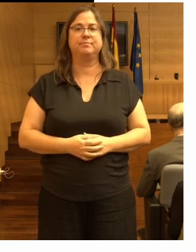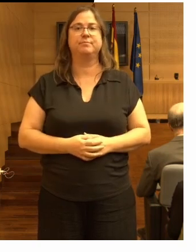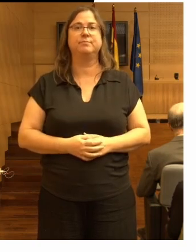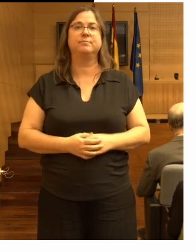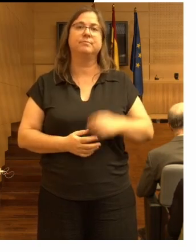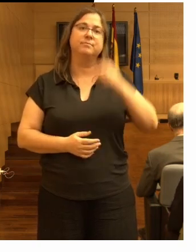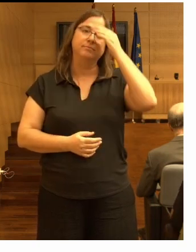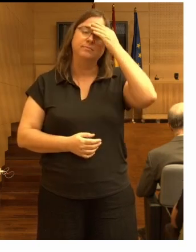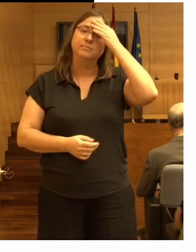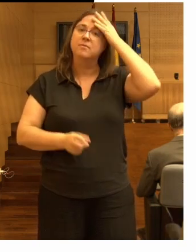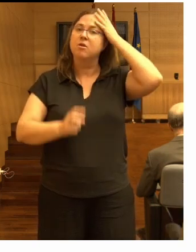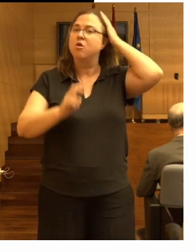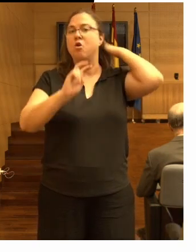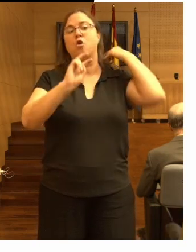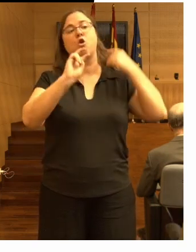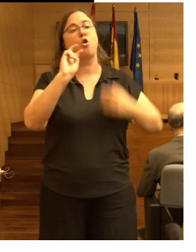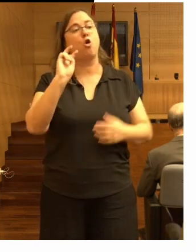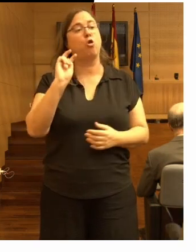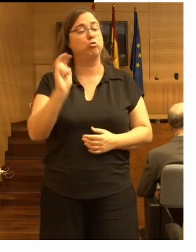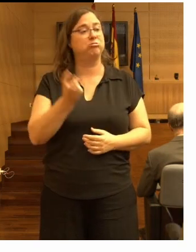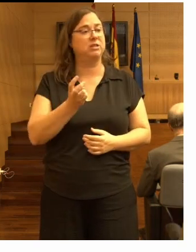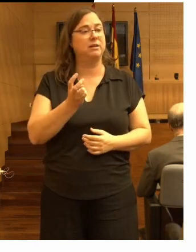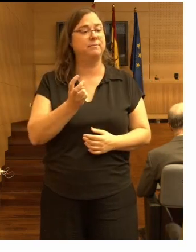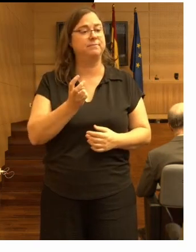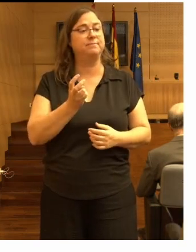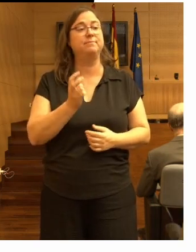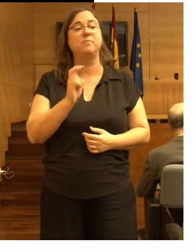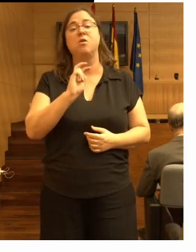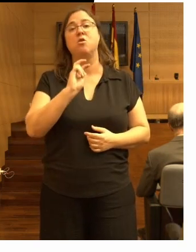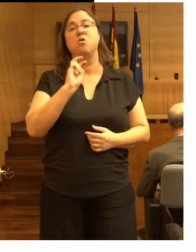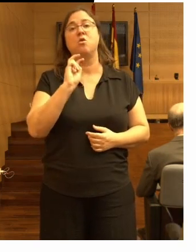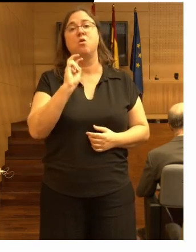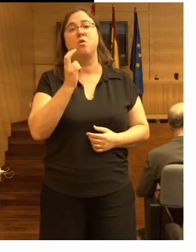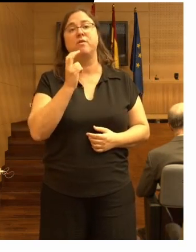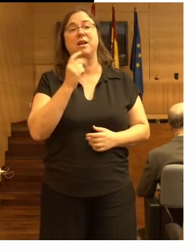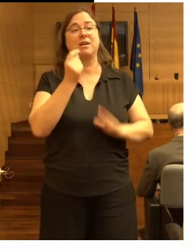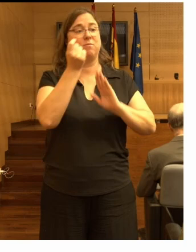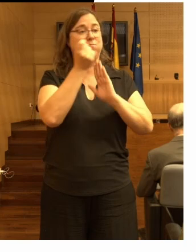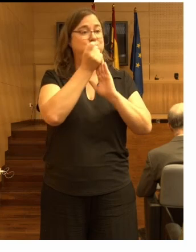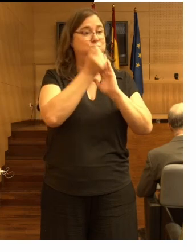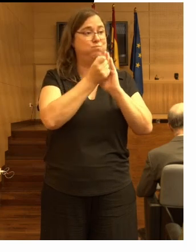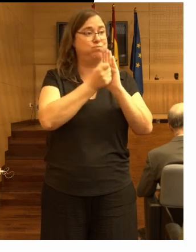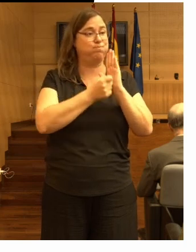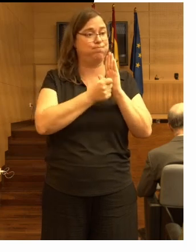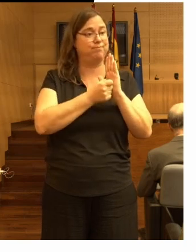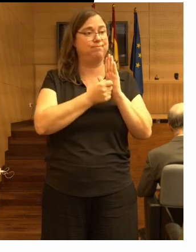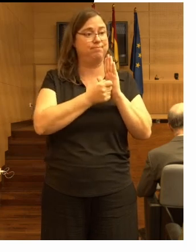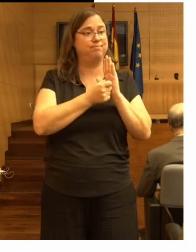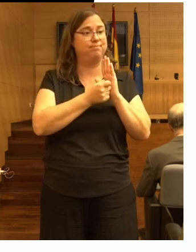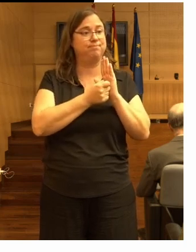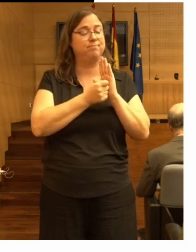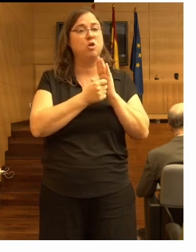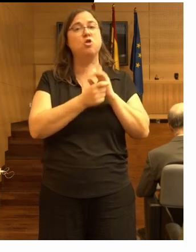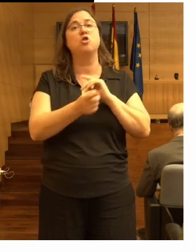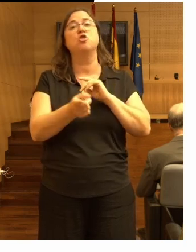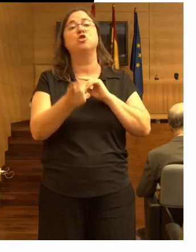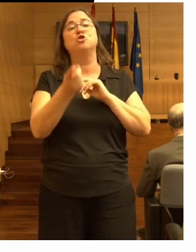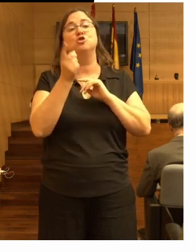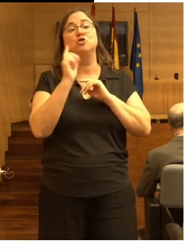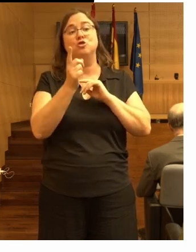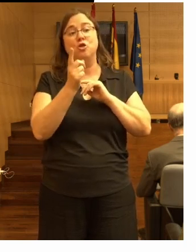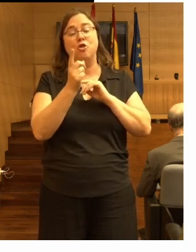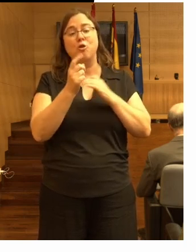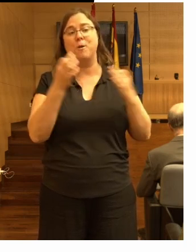la otra parte de esto es que estas directrices no solamente las tenían que